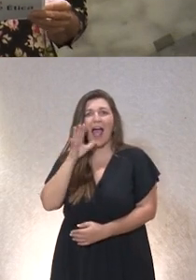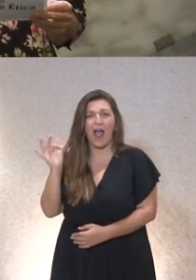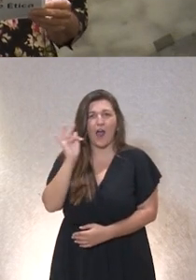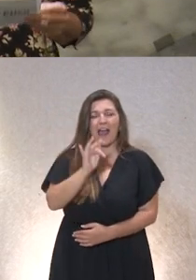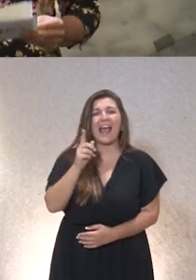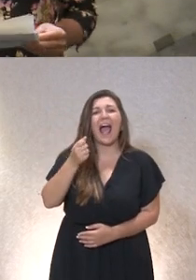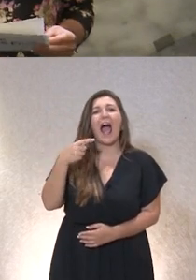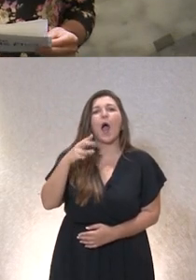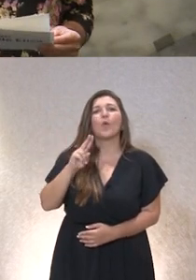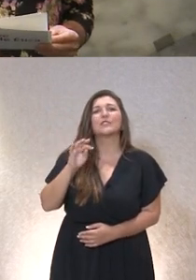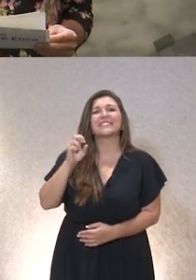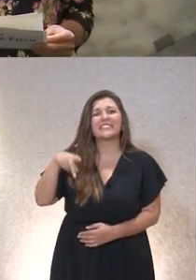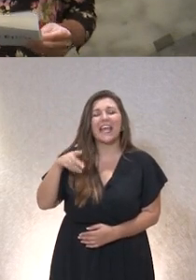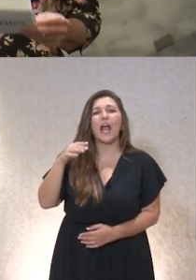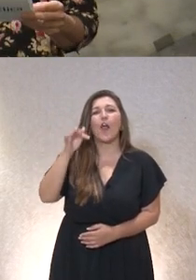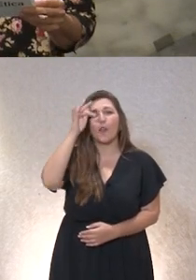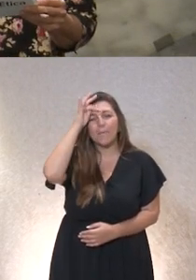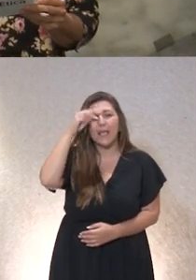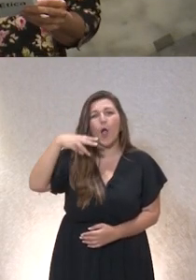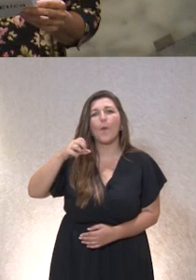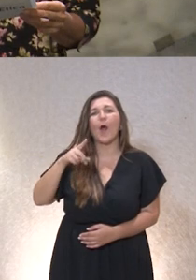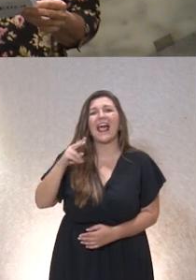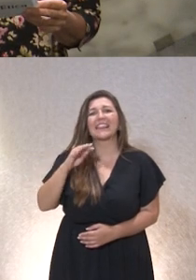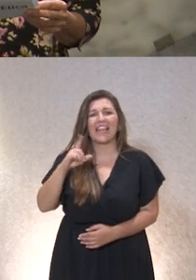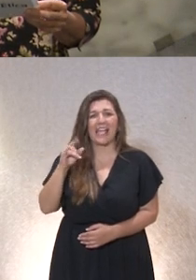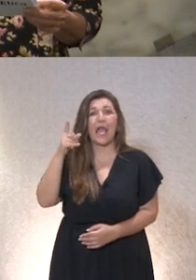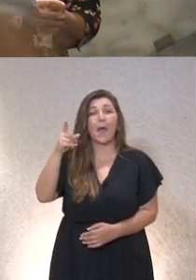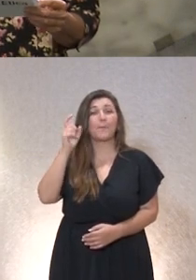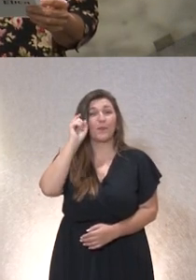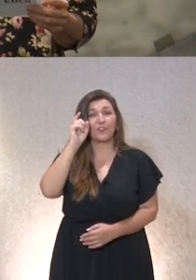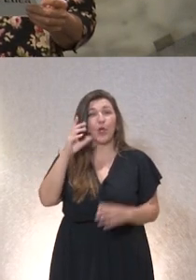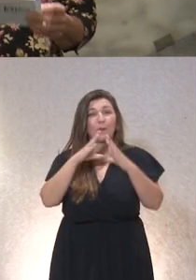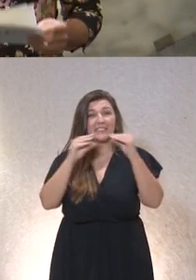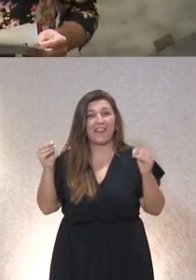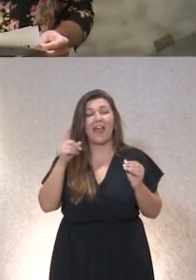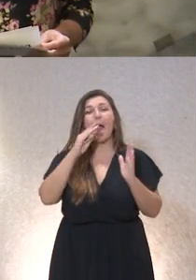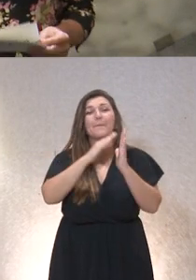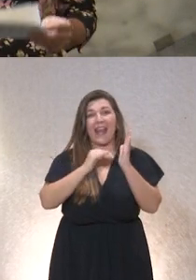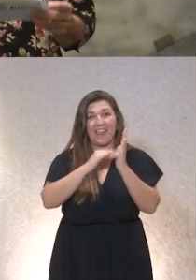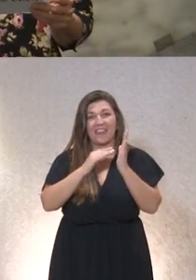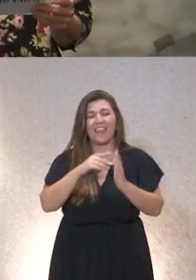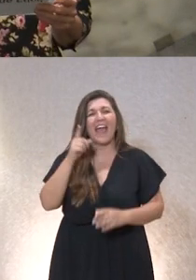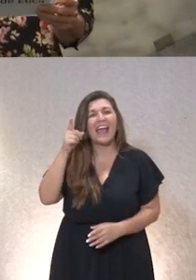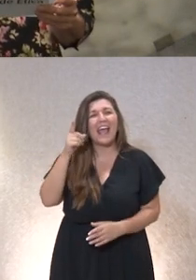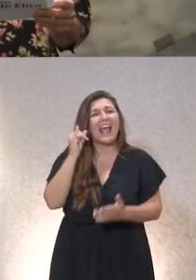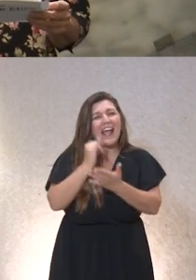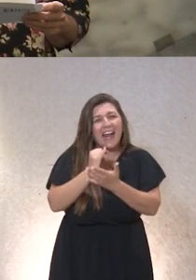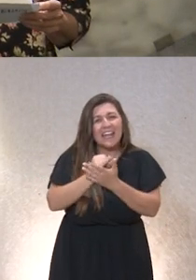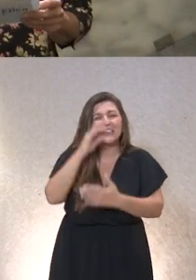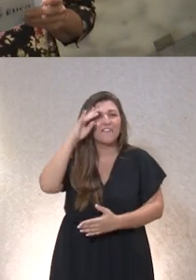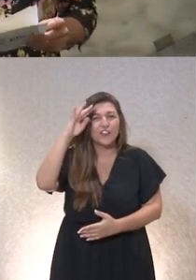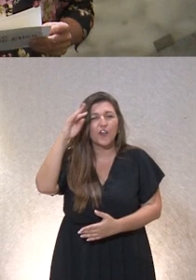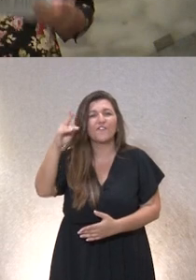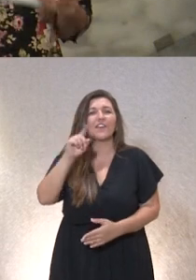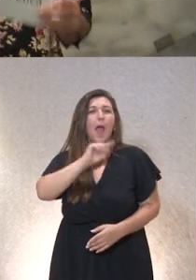Moratalla, profesor de la Universidad de Valencia. Allí imparte clases sobre filosofía moral y política. Y hoy